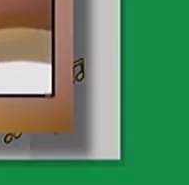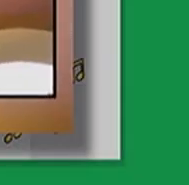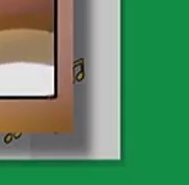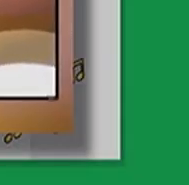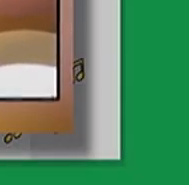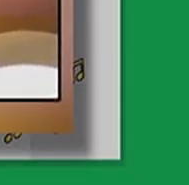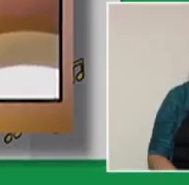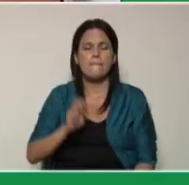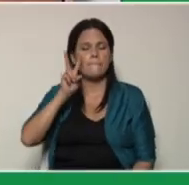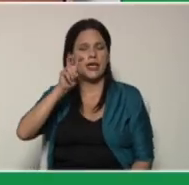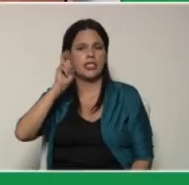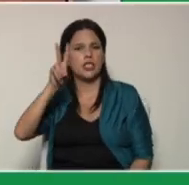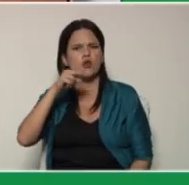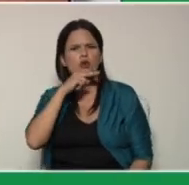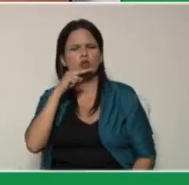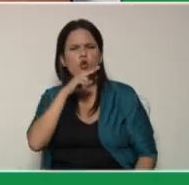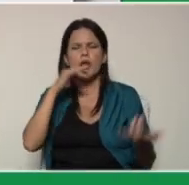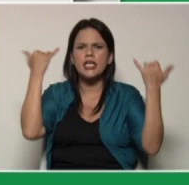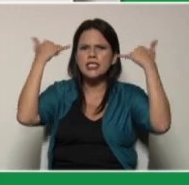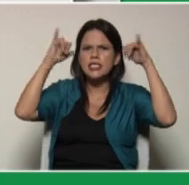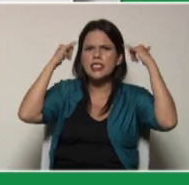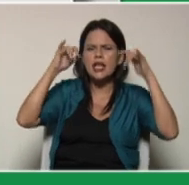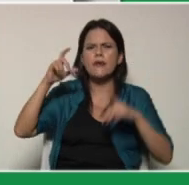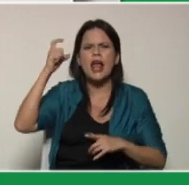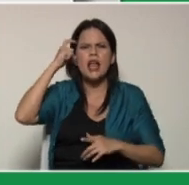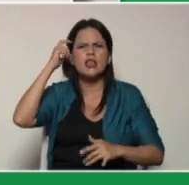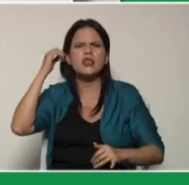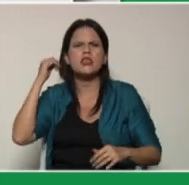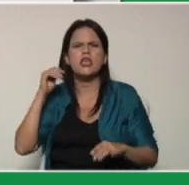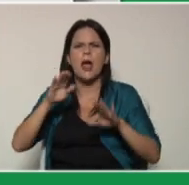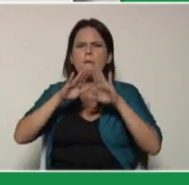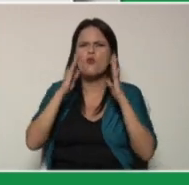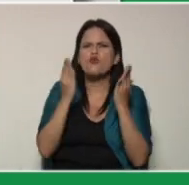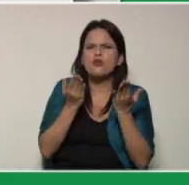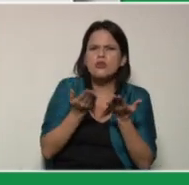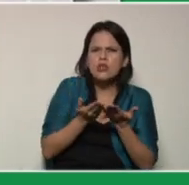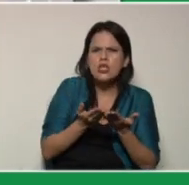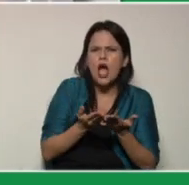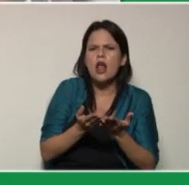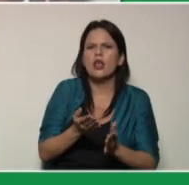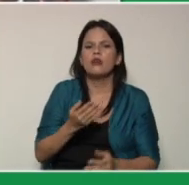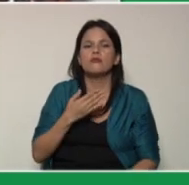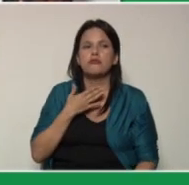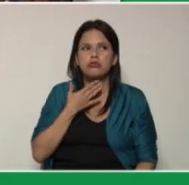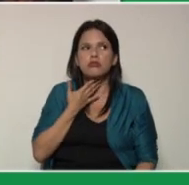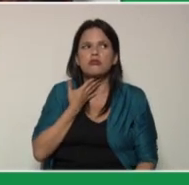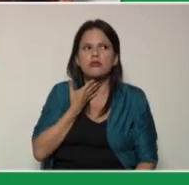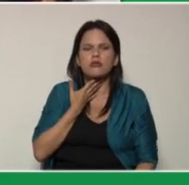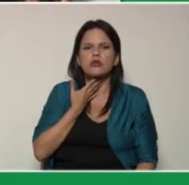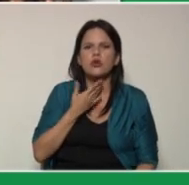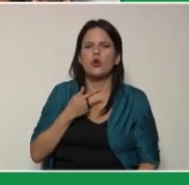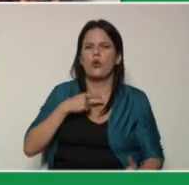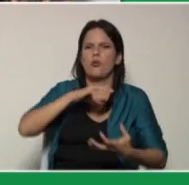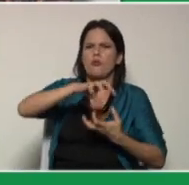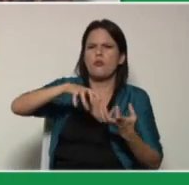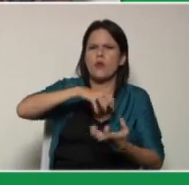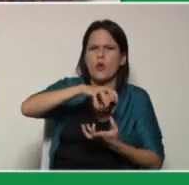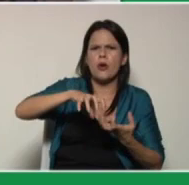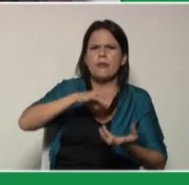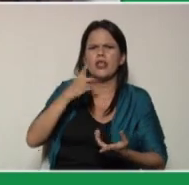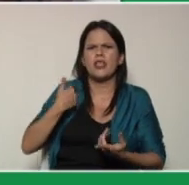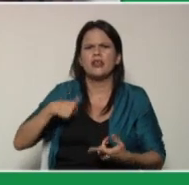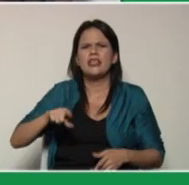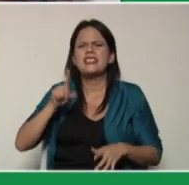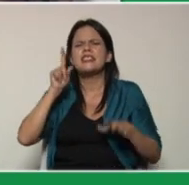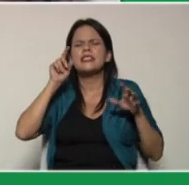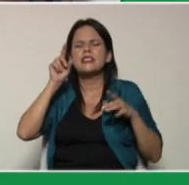Cada 22 de octubre se celebra el Día Mundial de la Tartamudez, un problema que afecta a más de 60